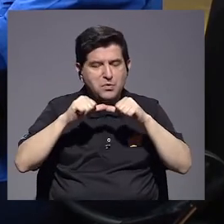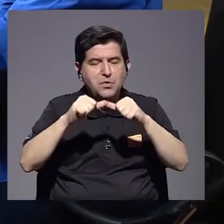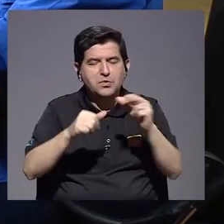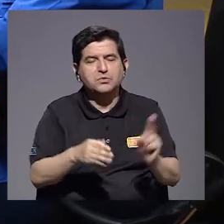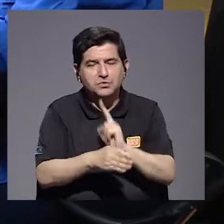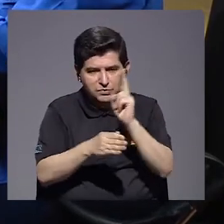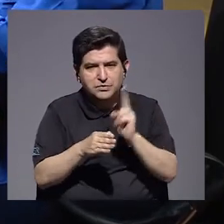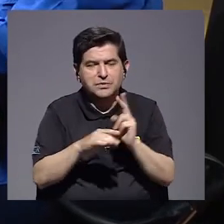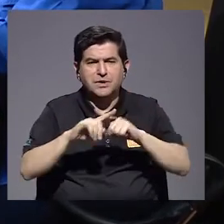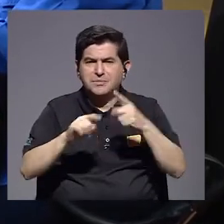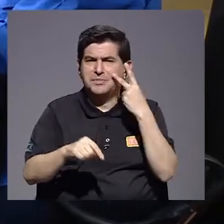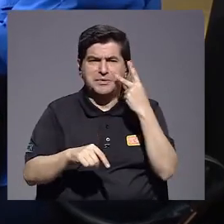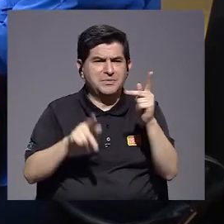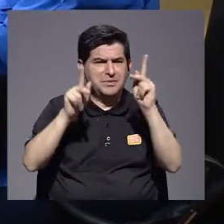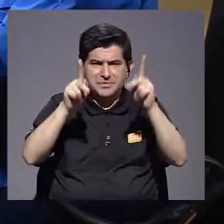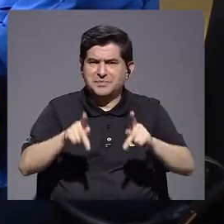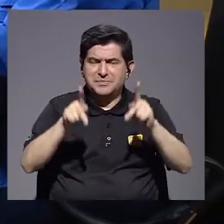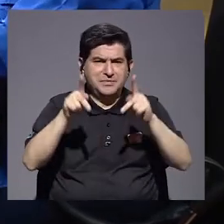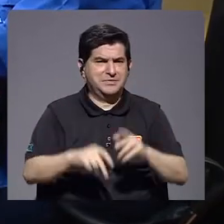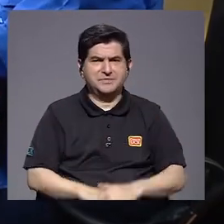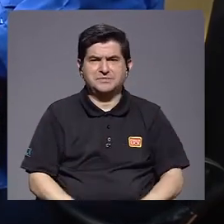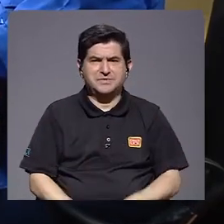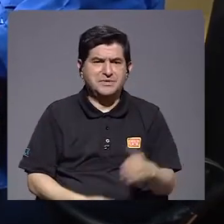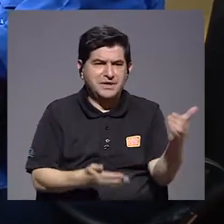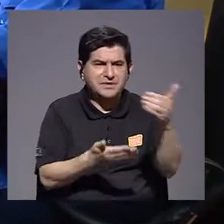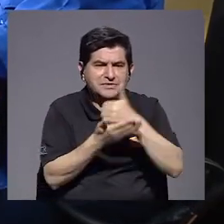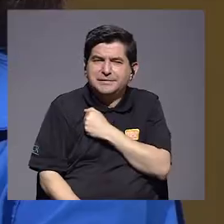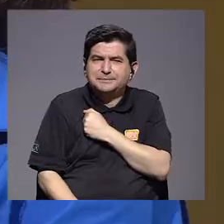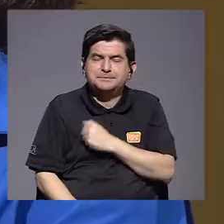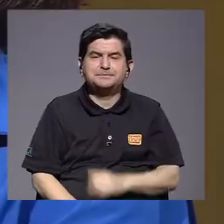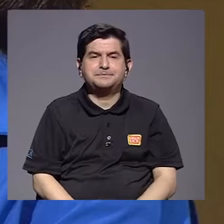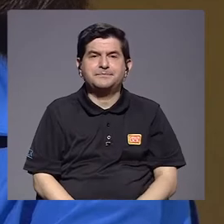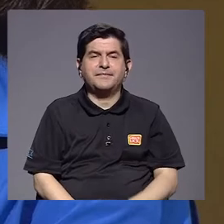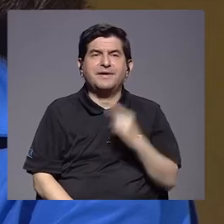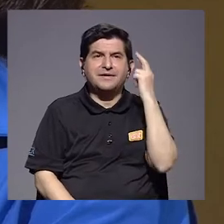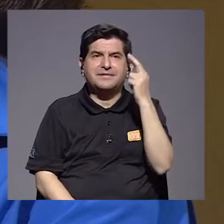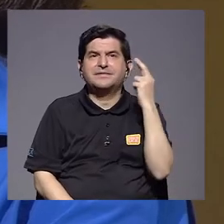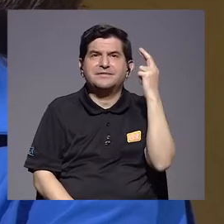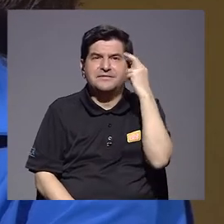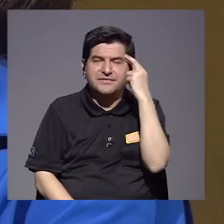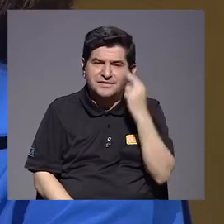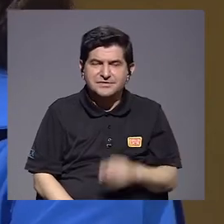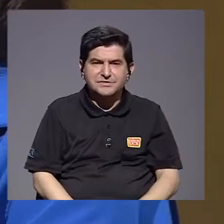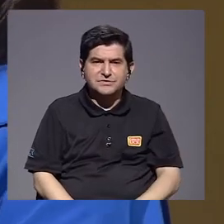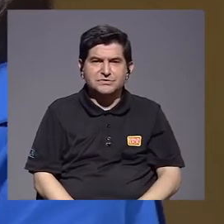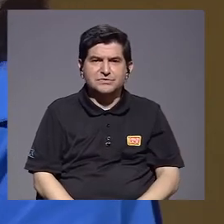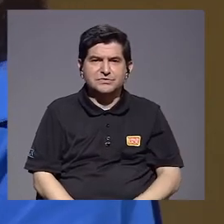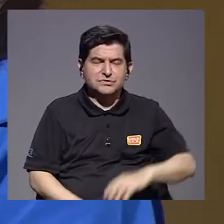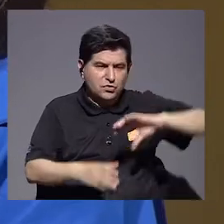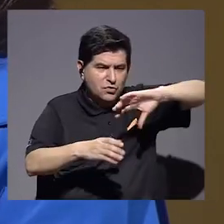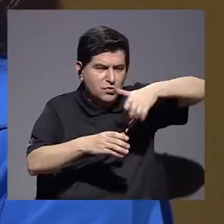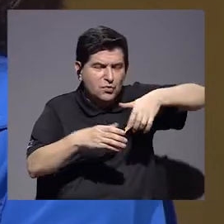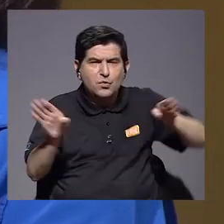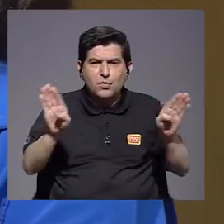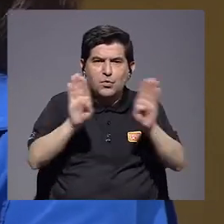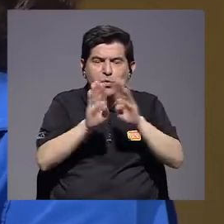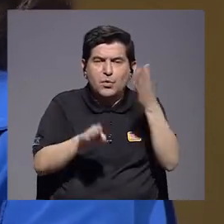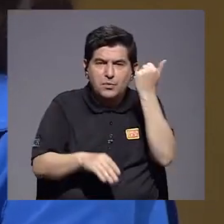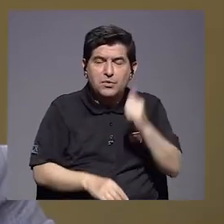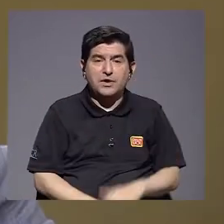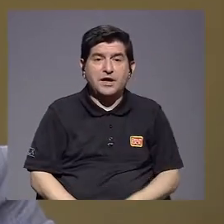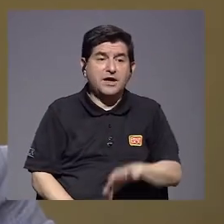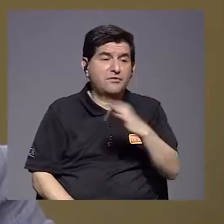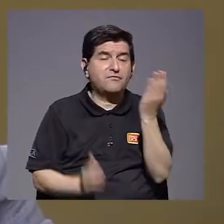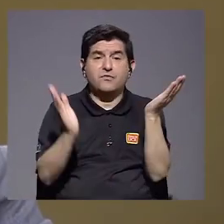mantenemos. Pero usted no ve la gente ya llegar a recoger agua. ¿Por qué cerramos válvulas? Es porque no